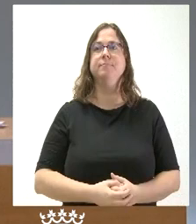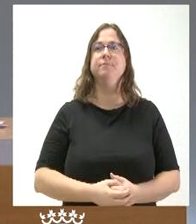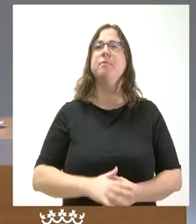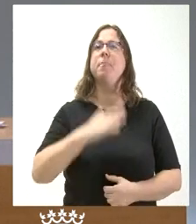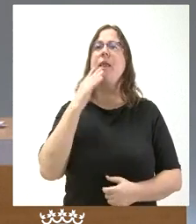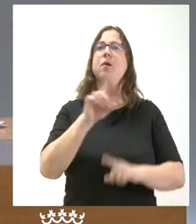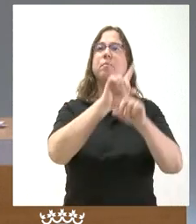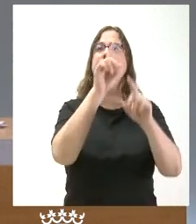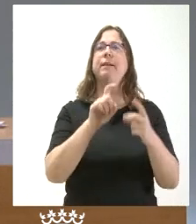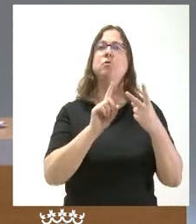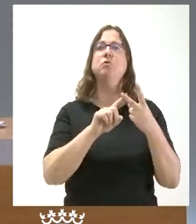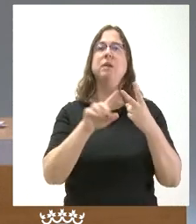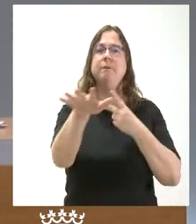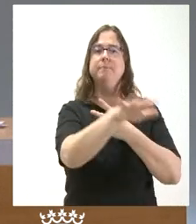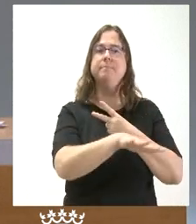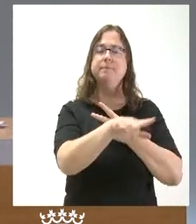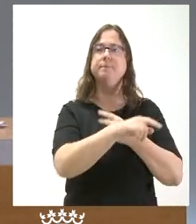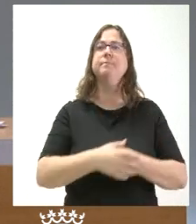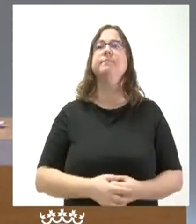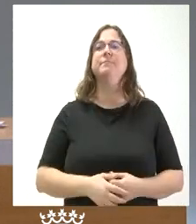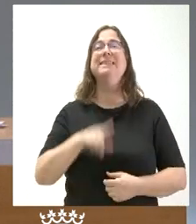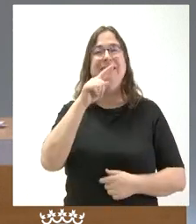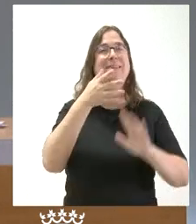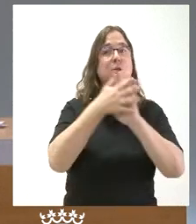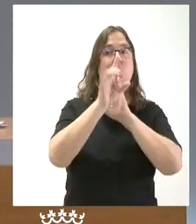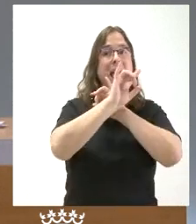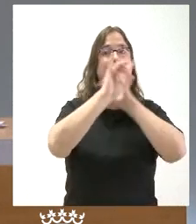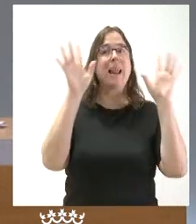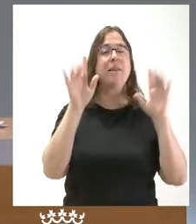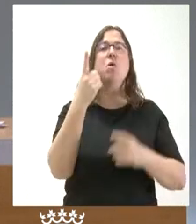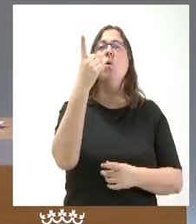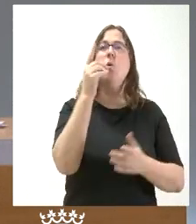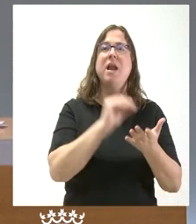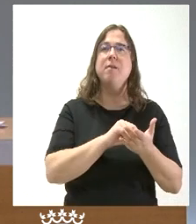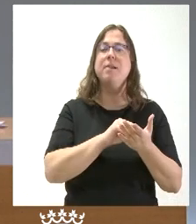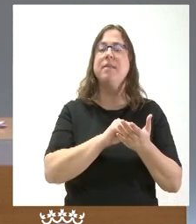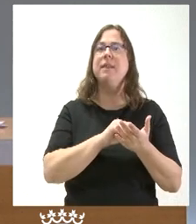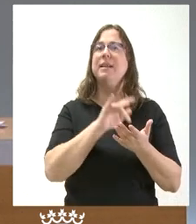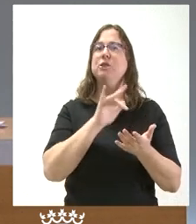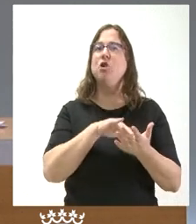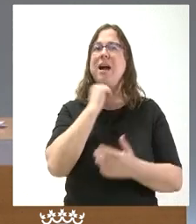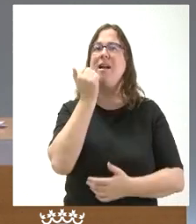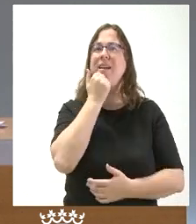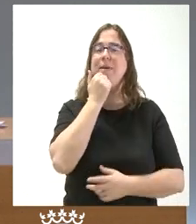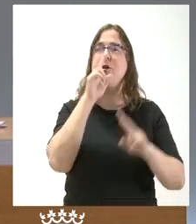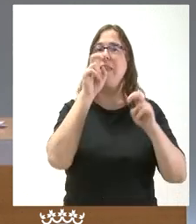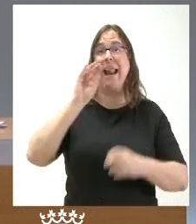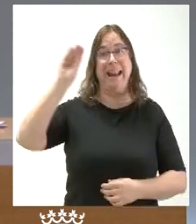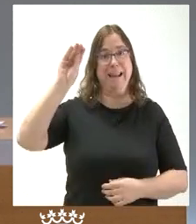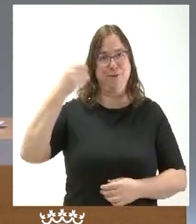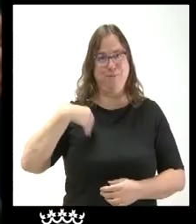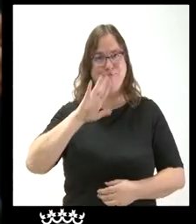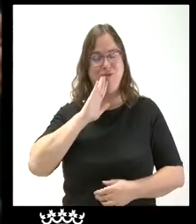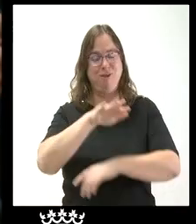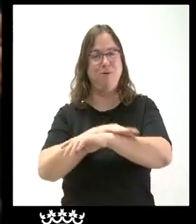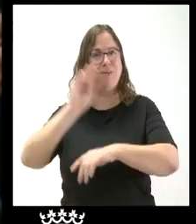había una pregunta pendiente en la sala Era una aclaración la única vez que se ha reclamado sobre el requerimiento de nuevo la